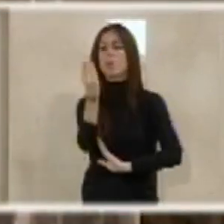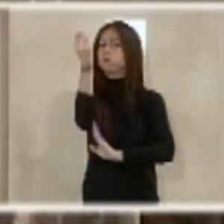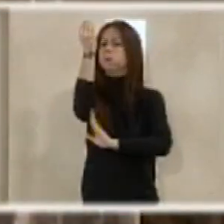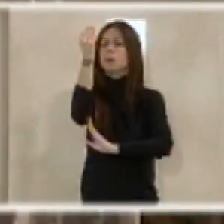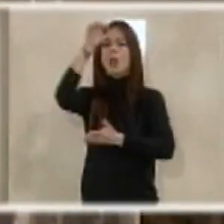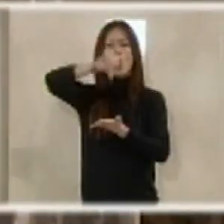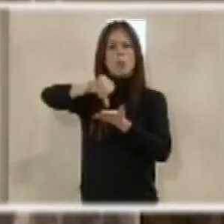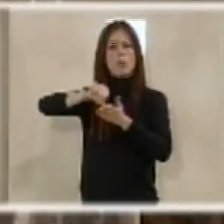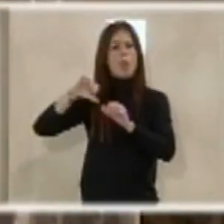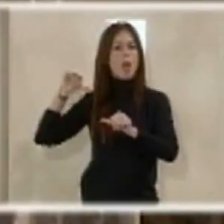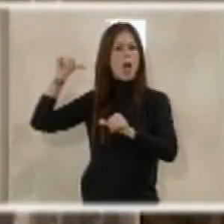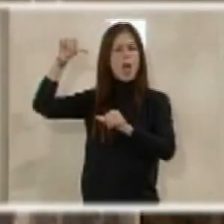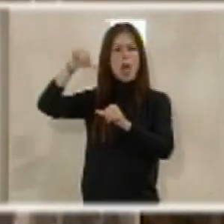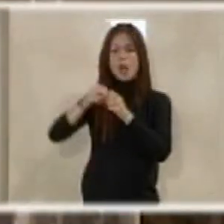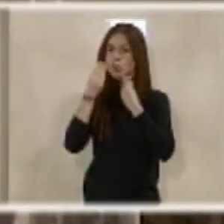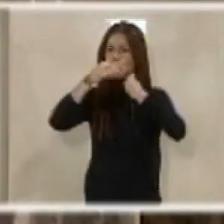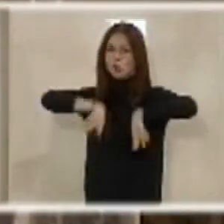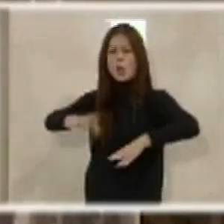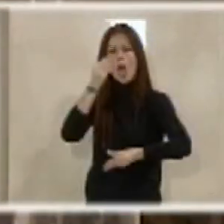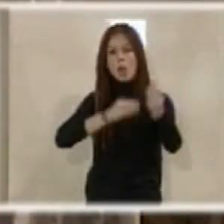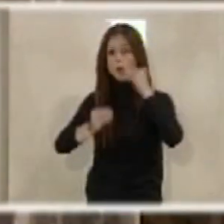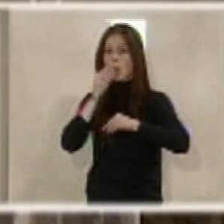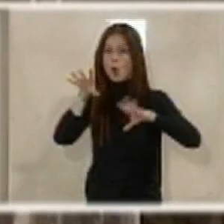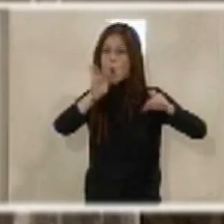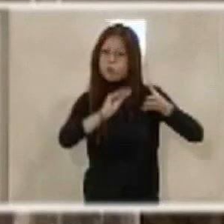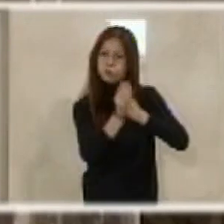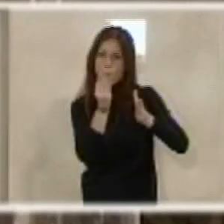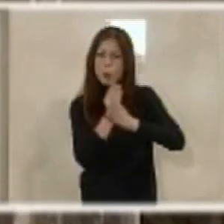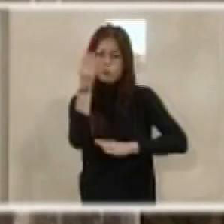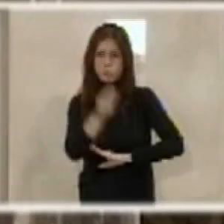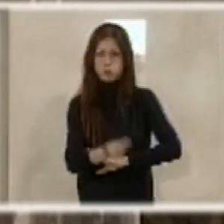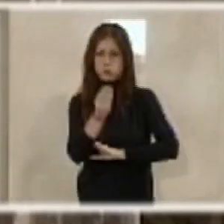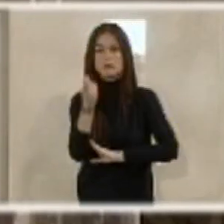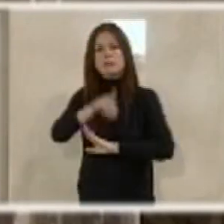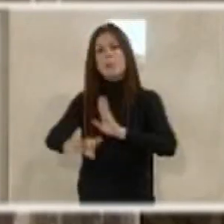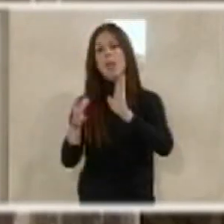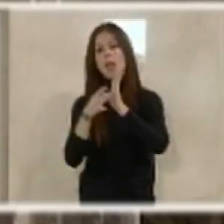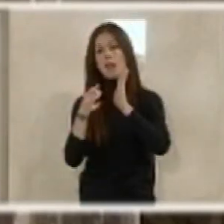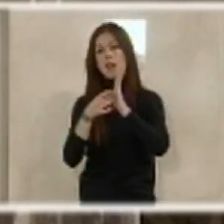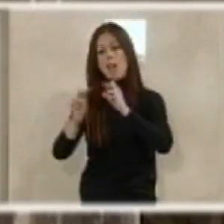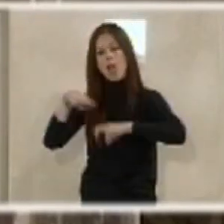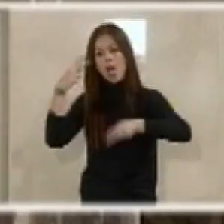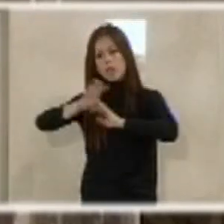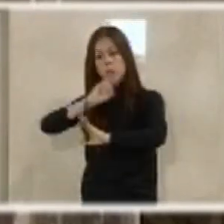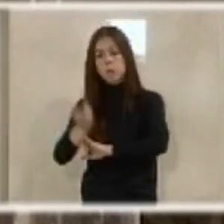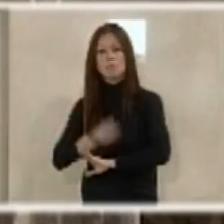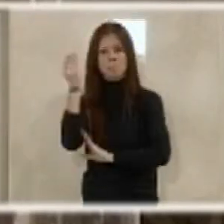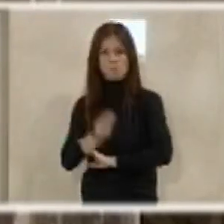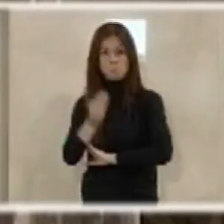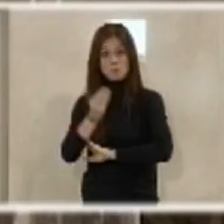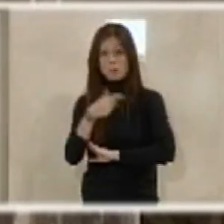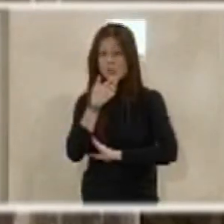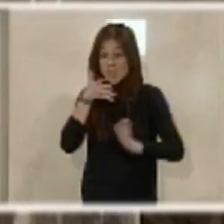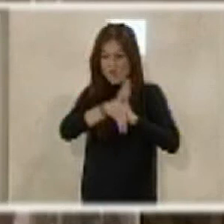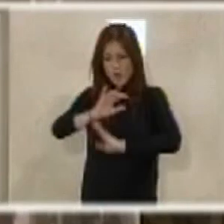reconocida historia en el ámbito gastronómico por sus materias primas, así como por la calidad de su oferta culinaria. Dentro de esta